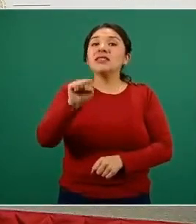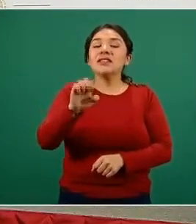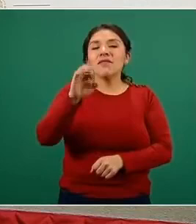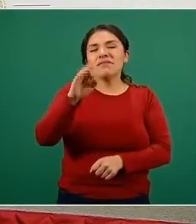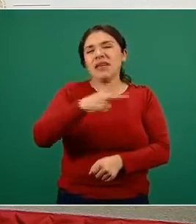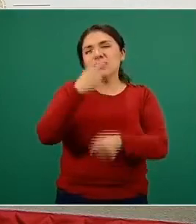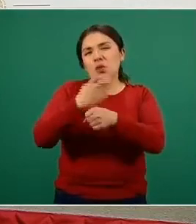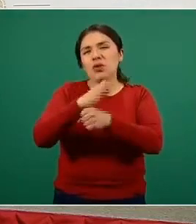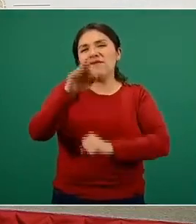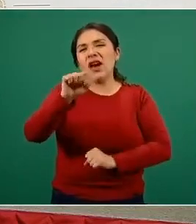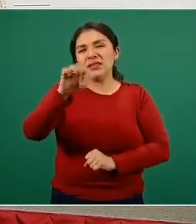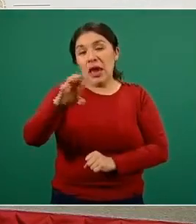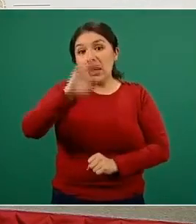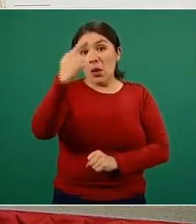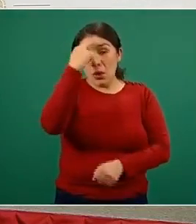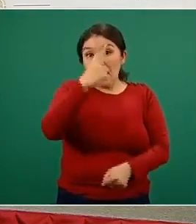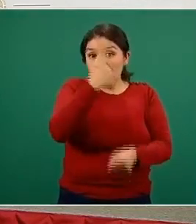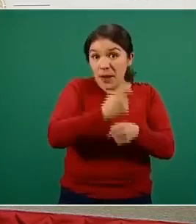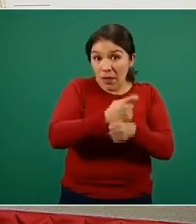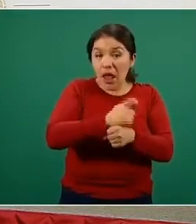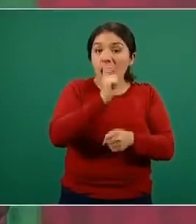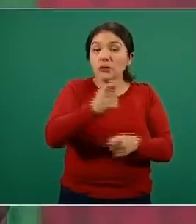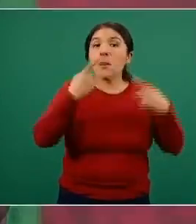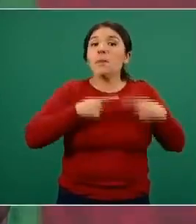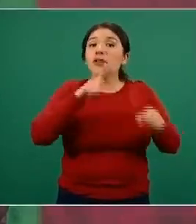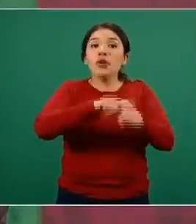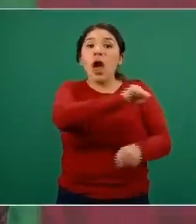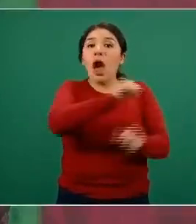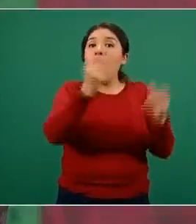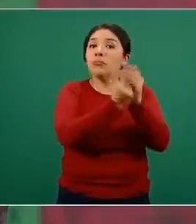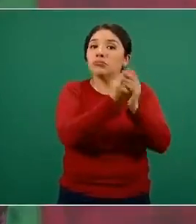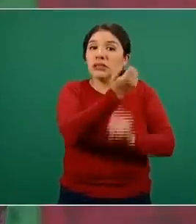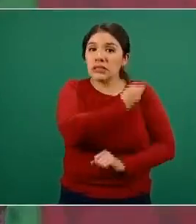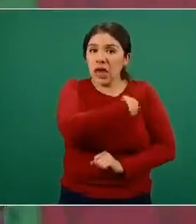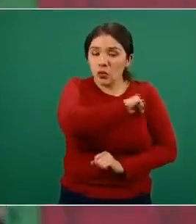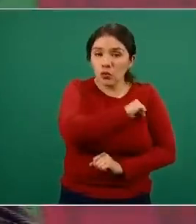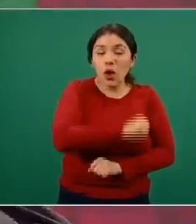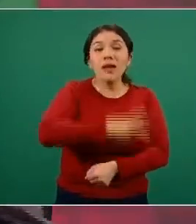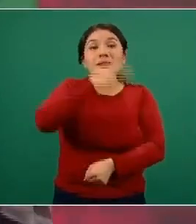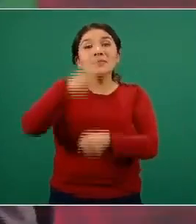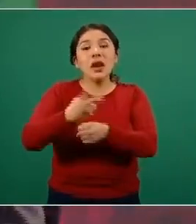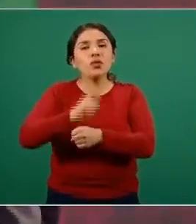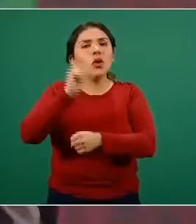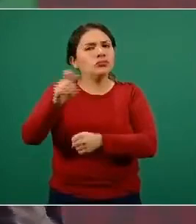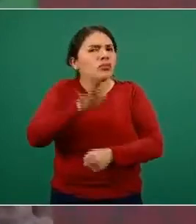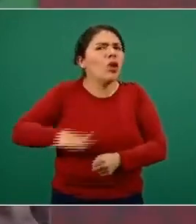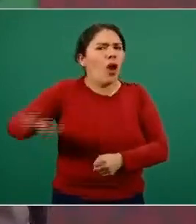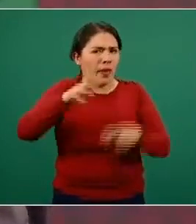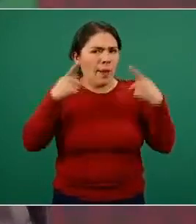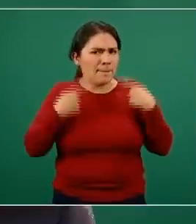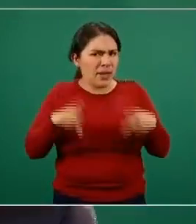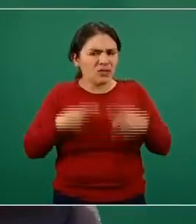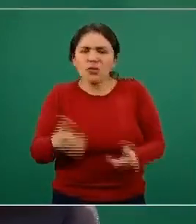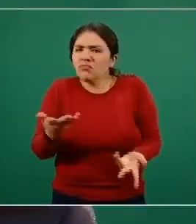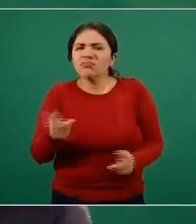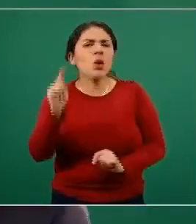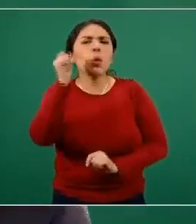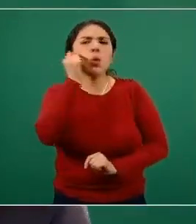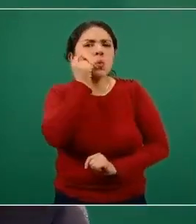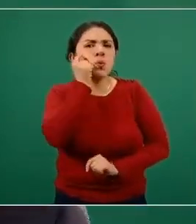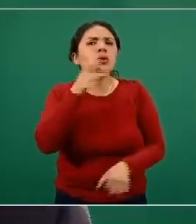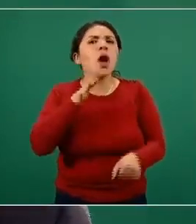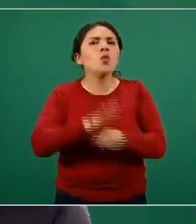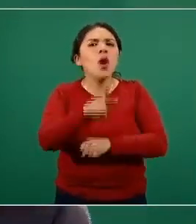plan, recordar que la fase 1 es personal de salud, la fase 2 es la población en general, independientemente